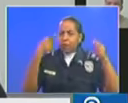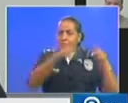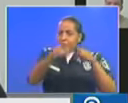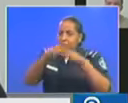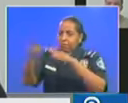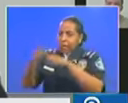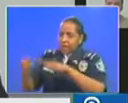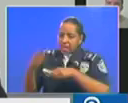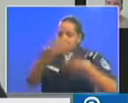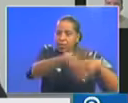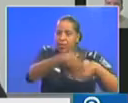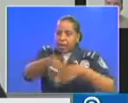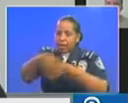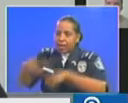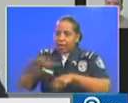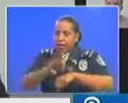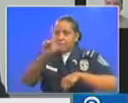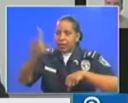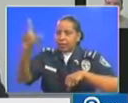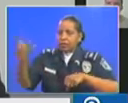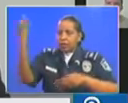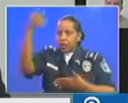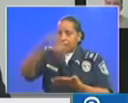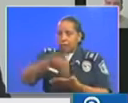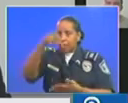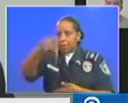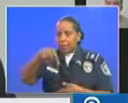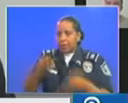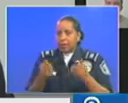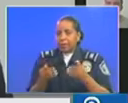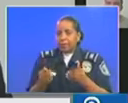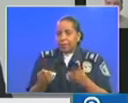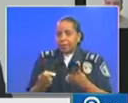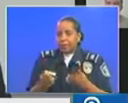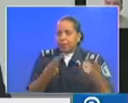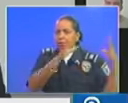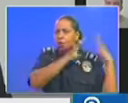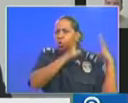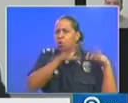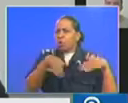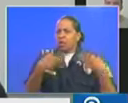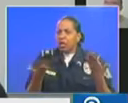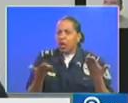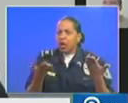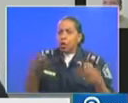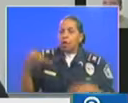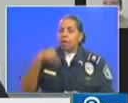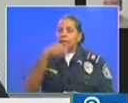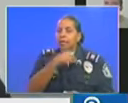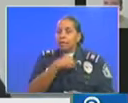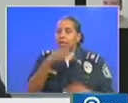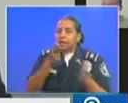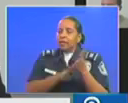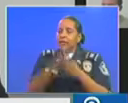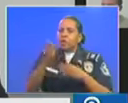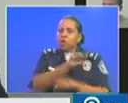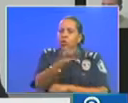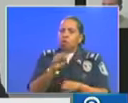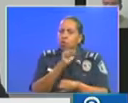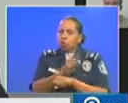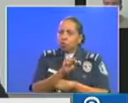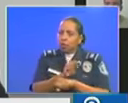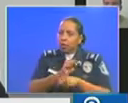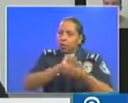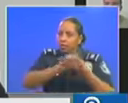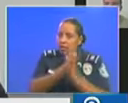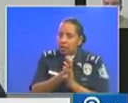país sobre todo en Ciudad Capital Ministra se tendría que coordinar tanto con el Ministerio de Desarrollo Social así también con el Ministerio de Seguridad